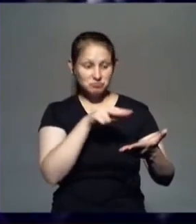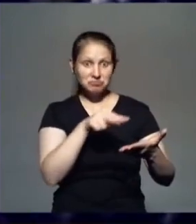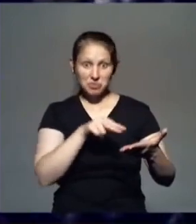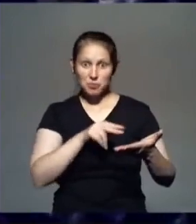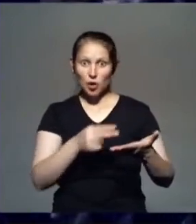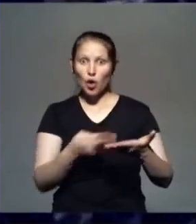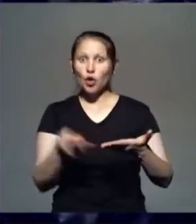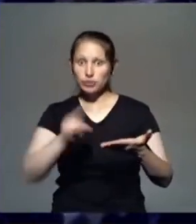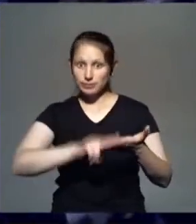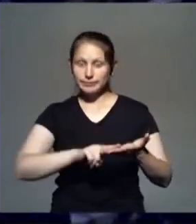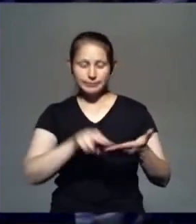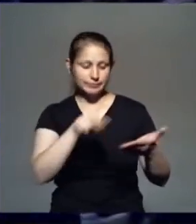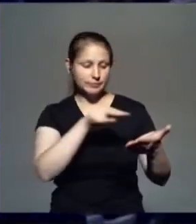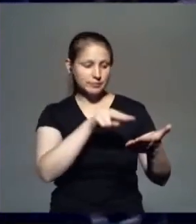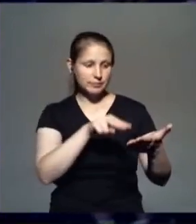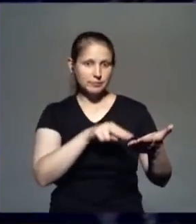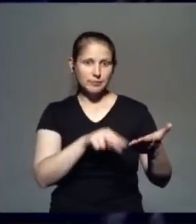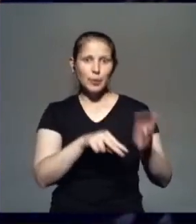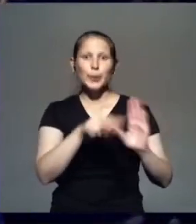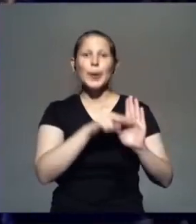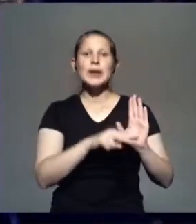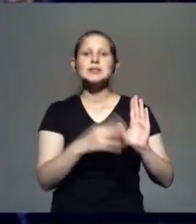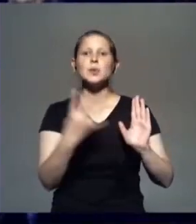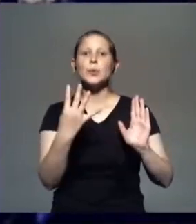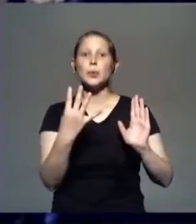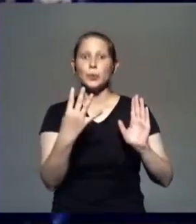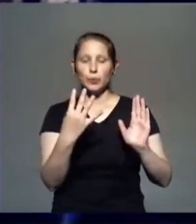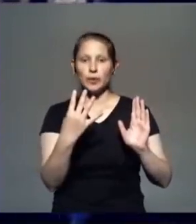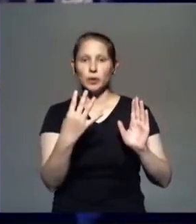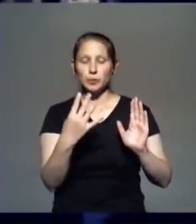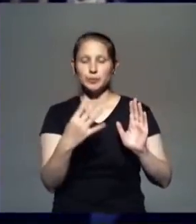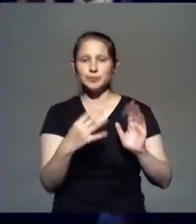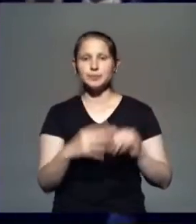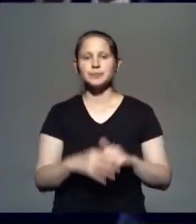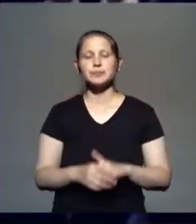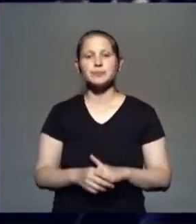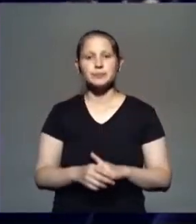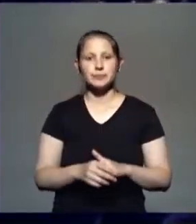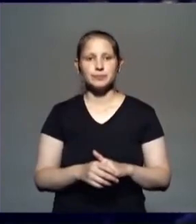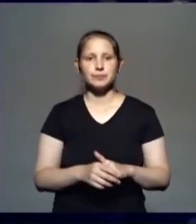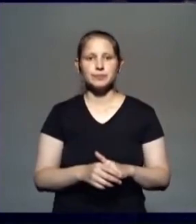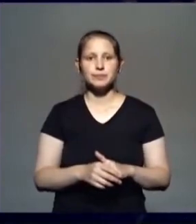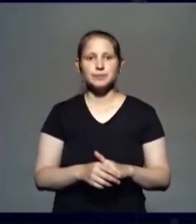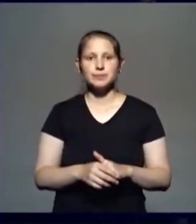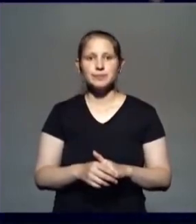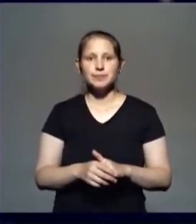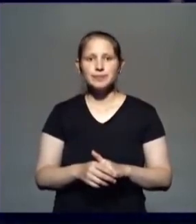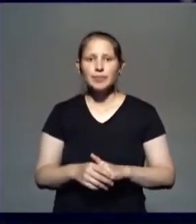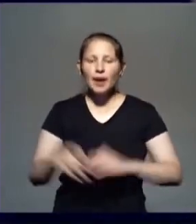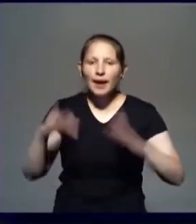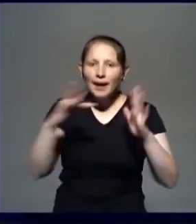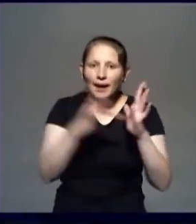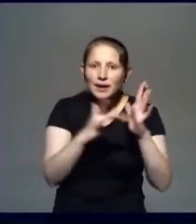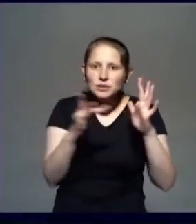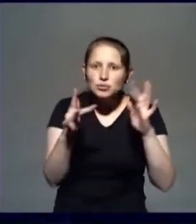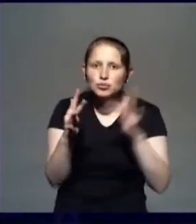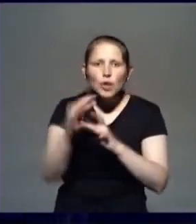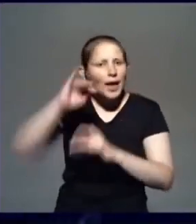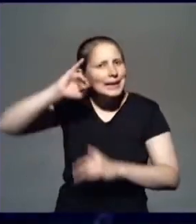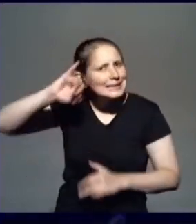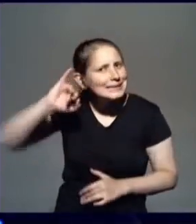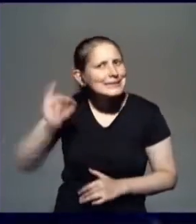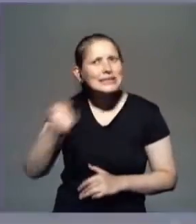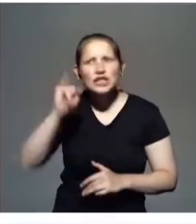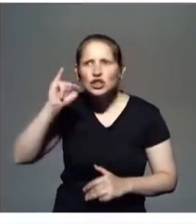la palabra, versículo 4 del capítulo 4, dice, le era necesario pasar